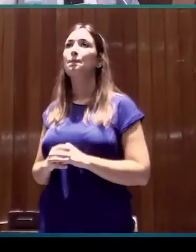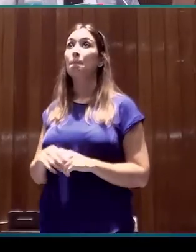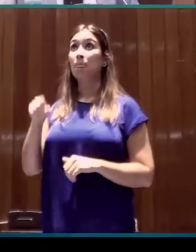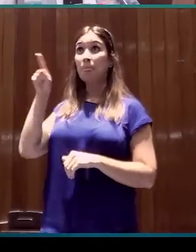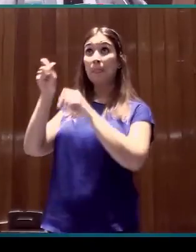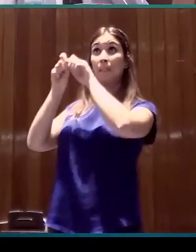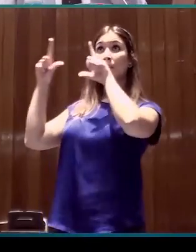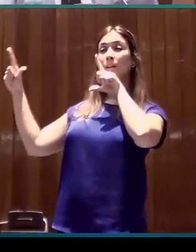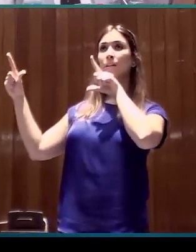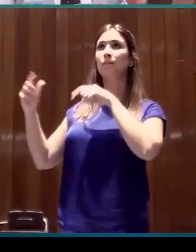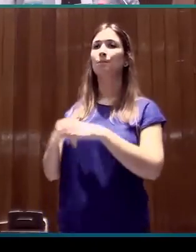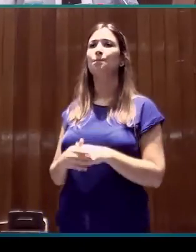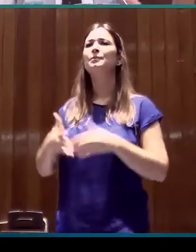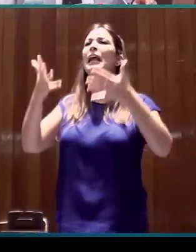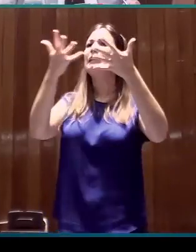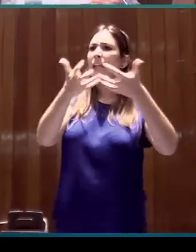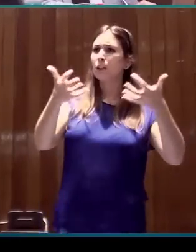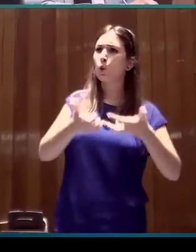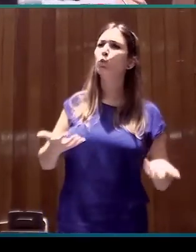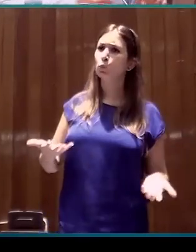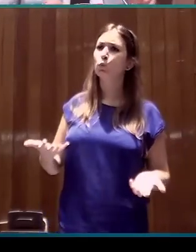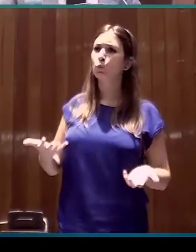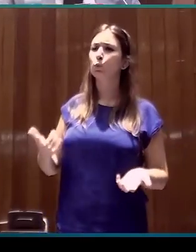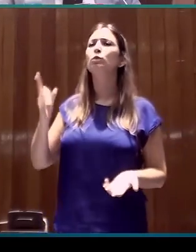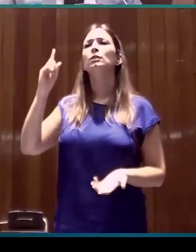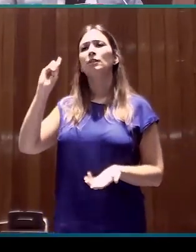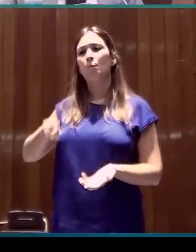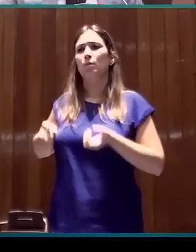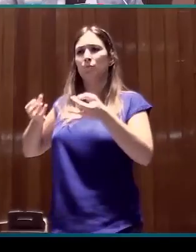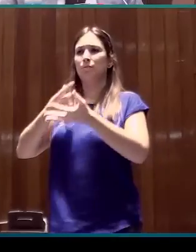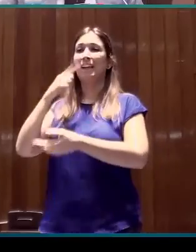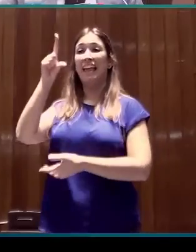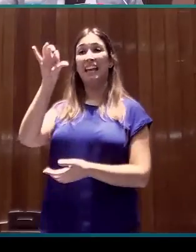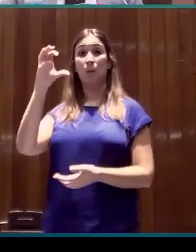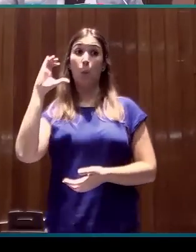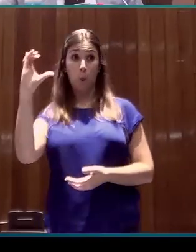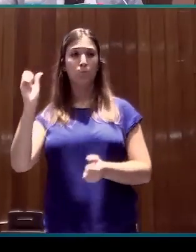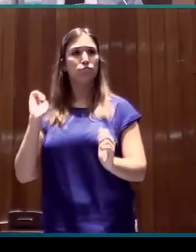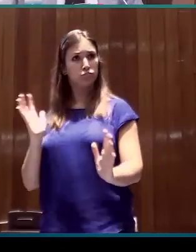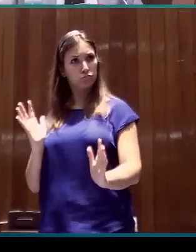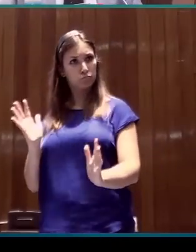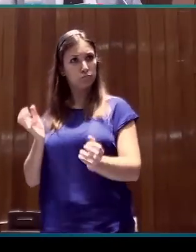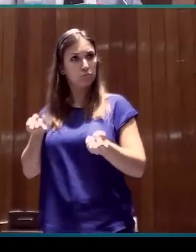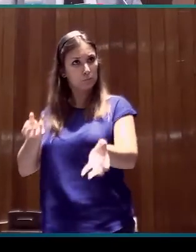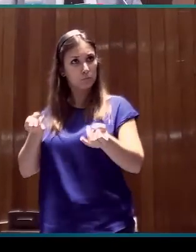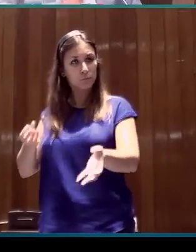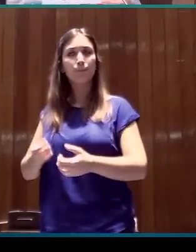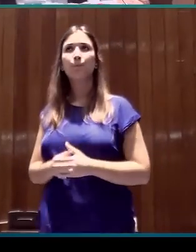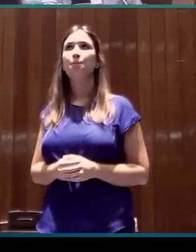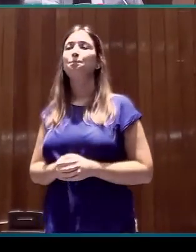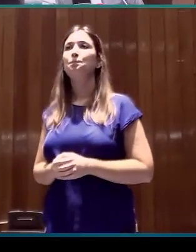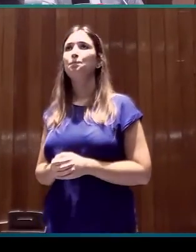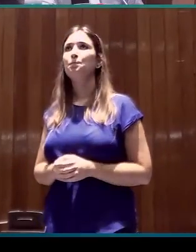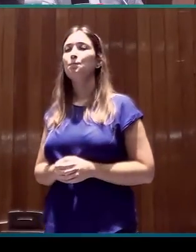Donde incluimos, aparte del texto escrito, también explicaciones en lengua de signos catalana. Y desde